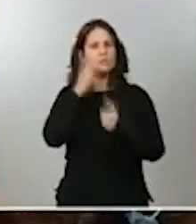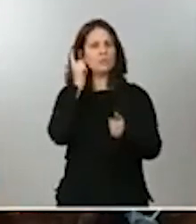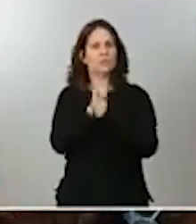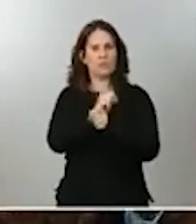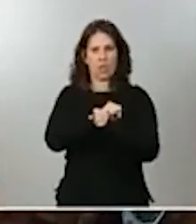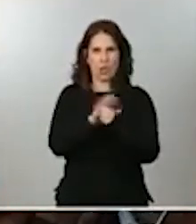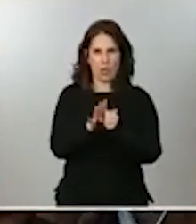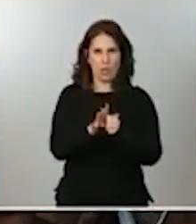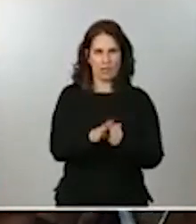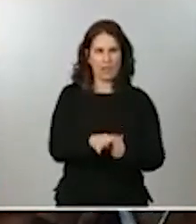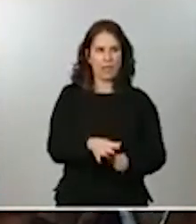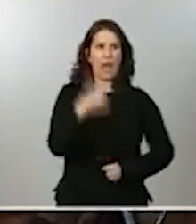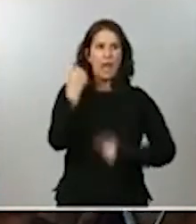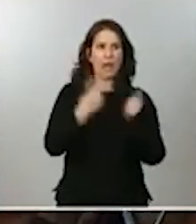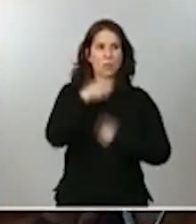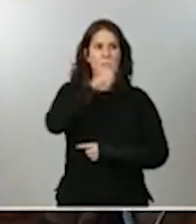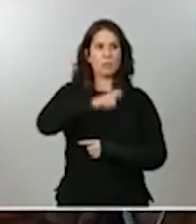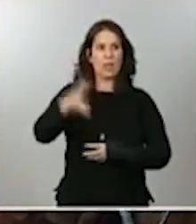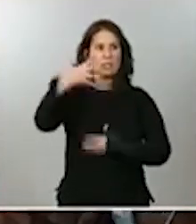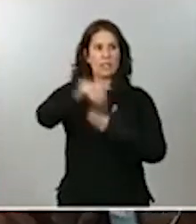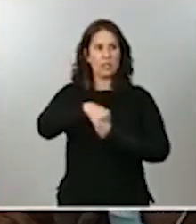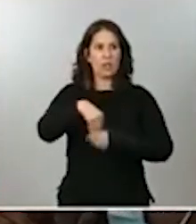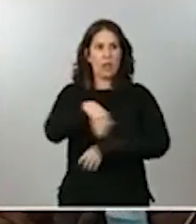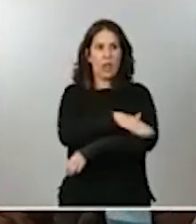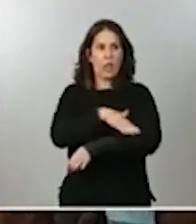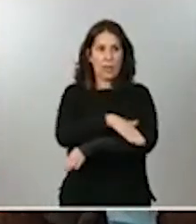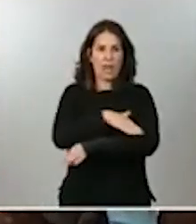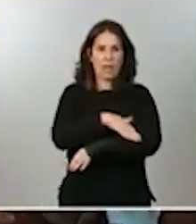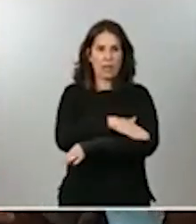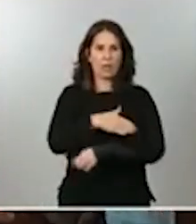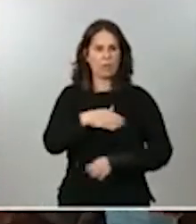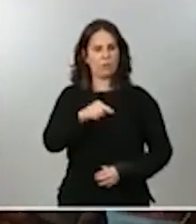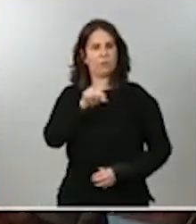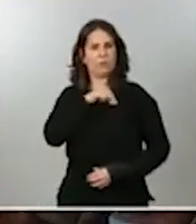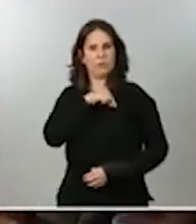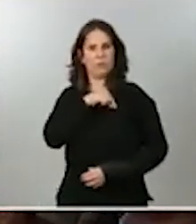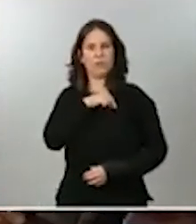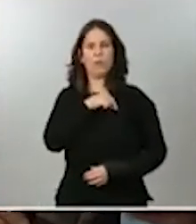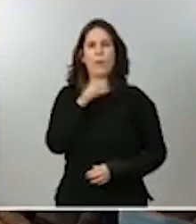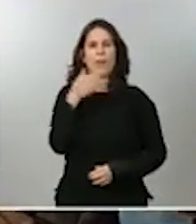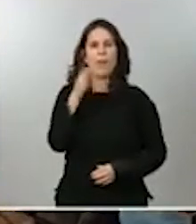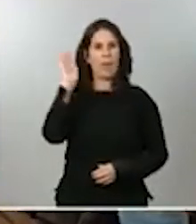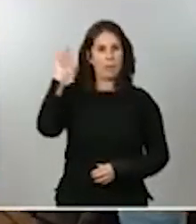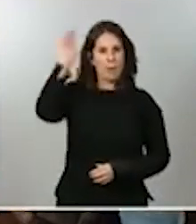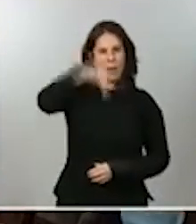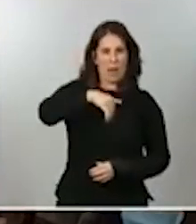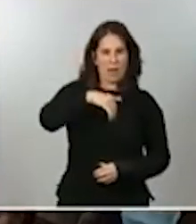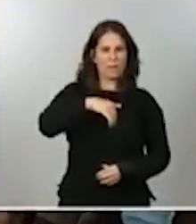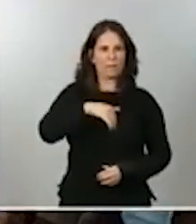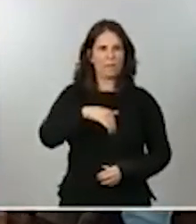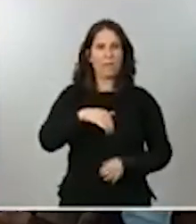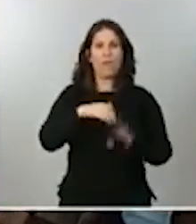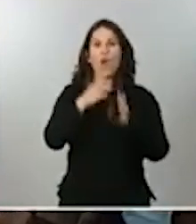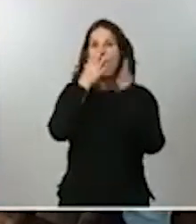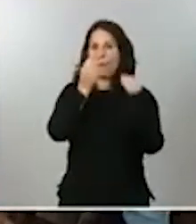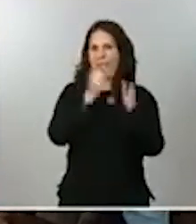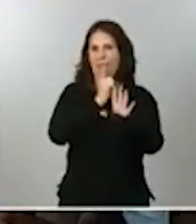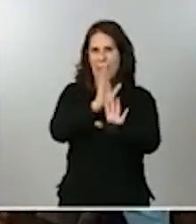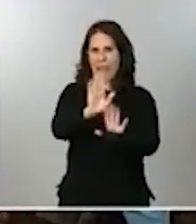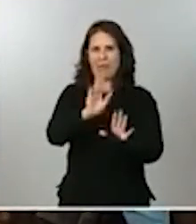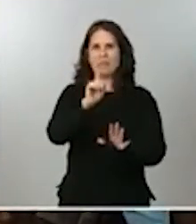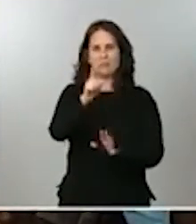Algunos miembros del Gobierno fueron con un pin de bandera republicana. Usted fue, a lo mejor, y no me malinterprete, fue vestida de morado,